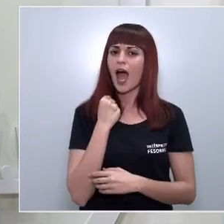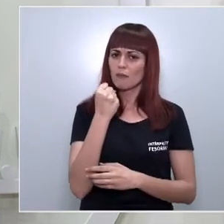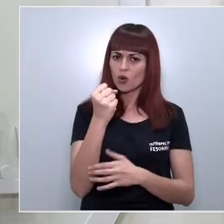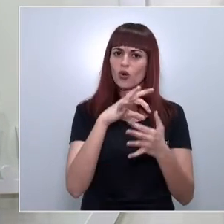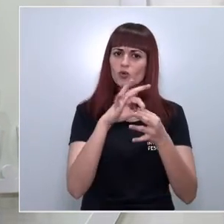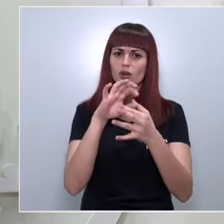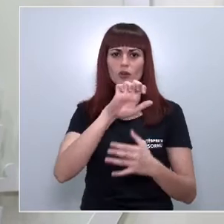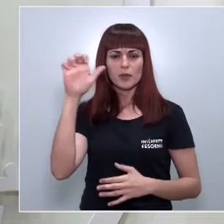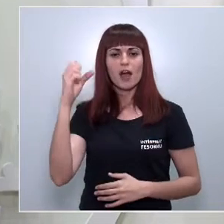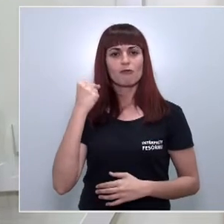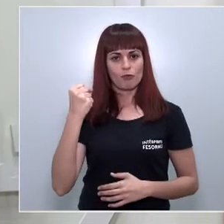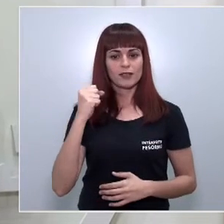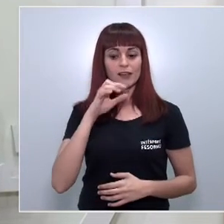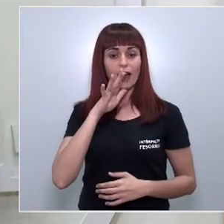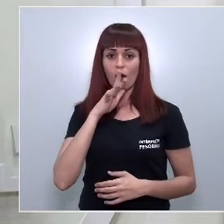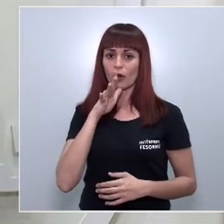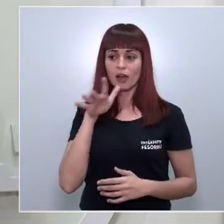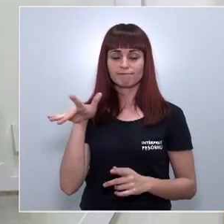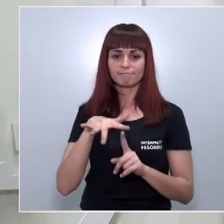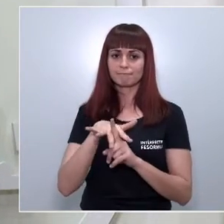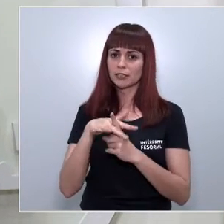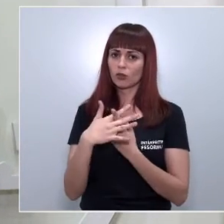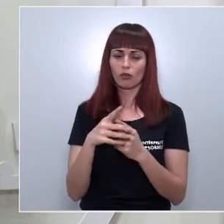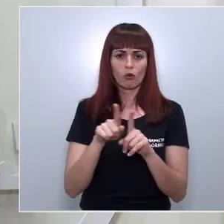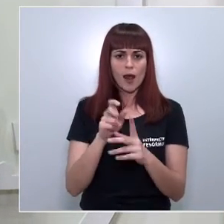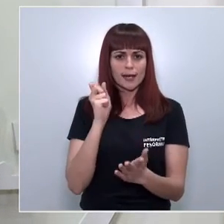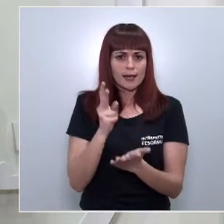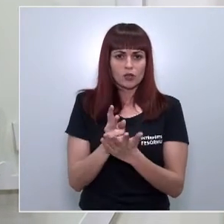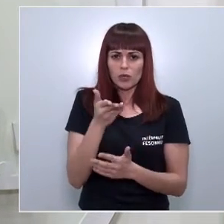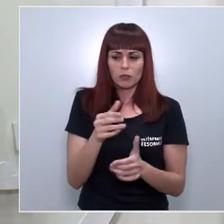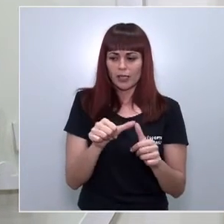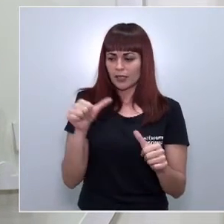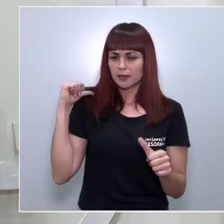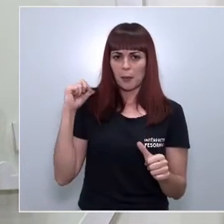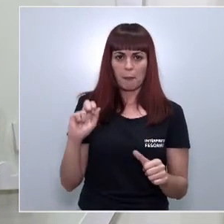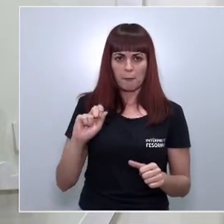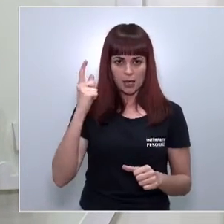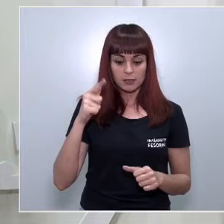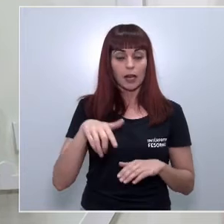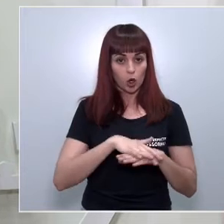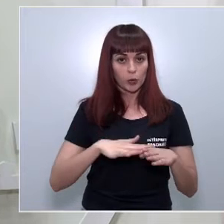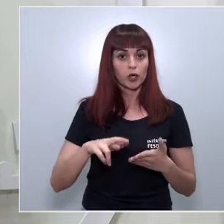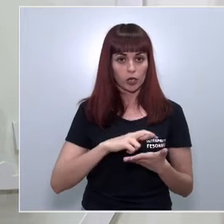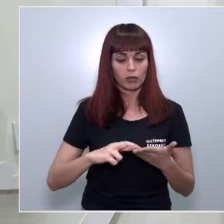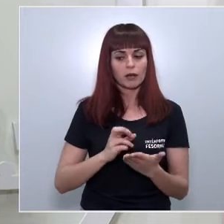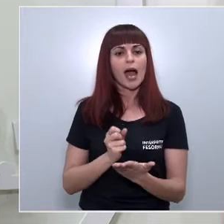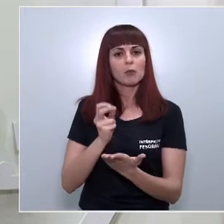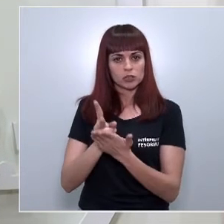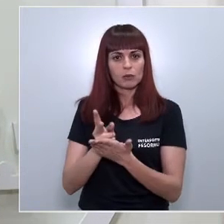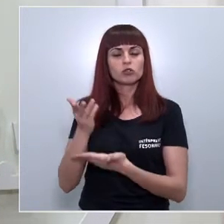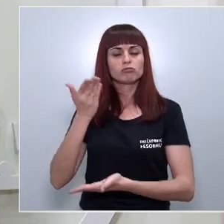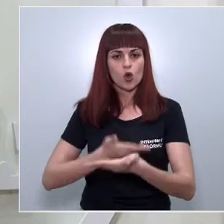Europea fuerte que se enfrenta en este momento a uno de los mayores retos de su historia desde el gobierno regional apostamos por la